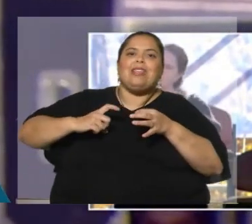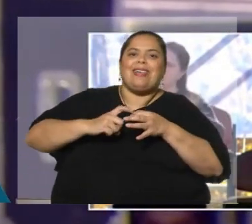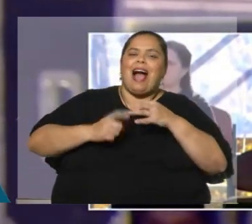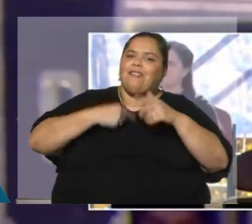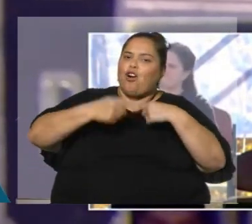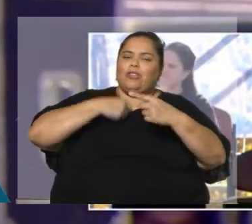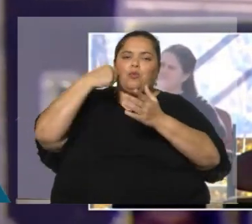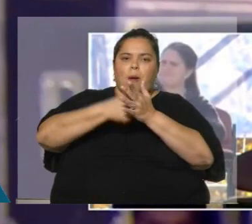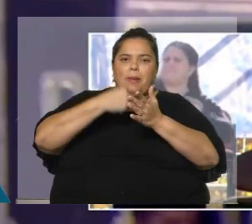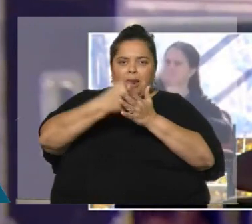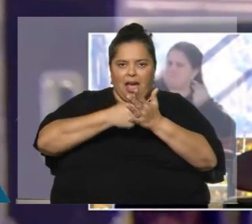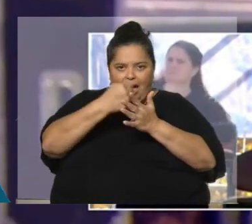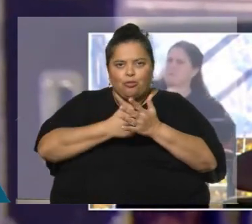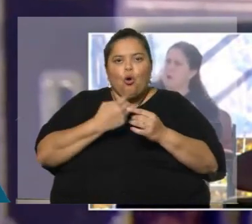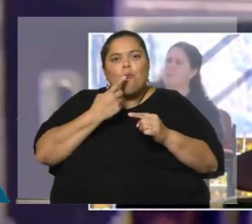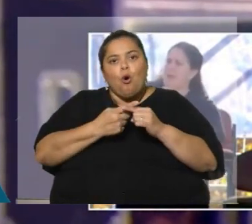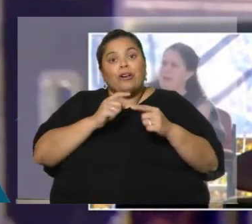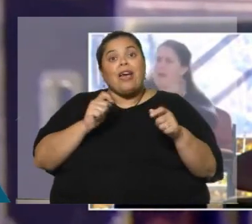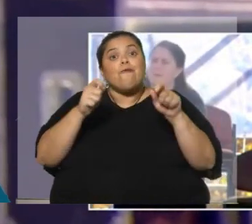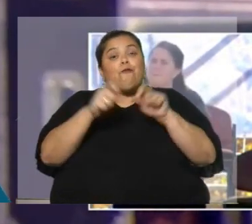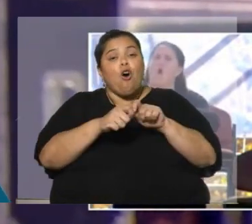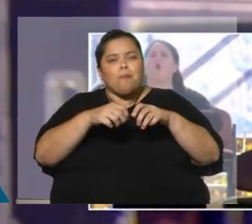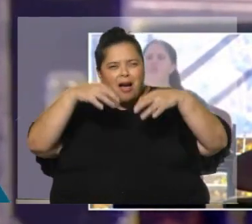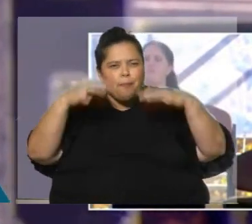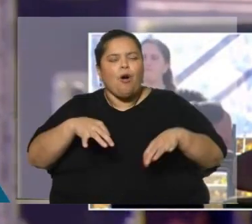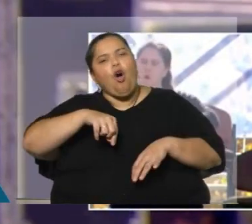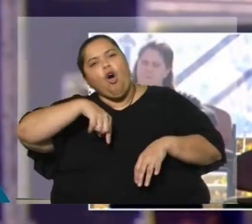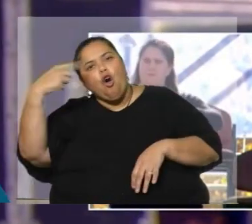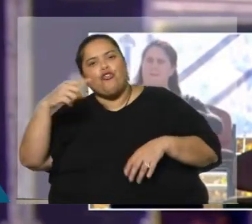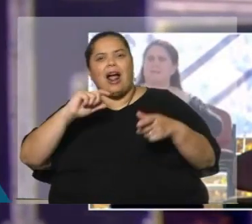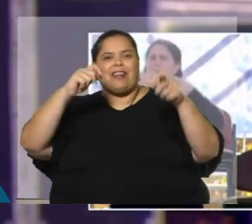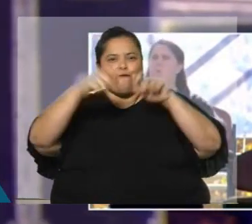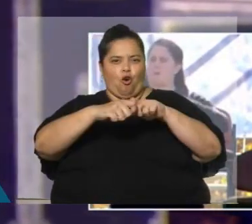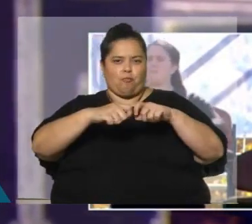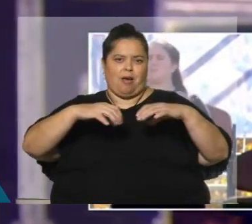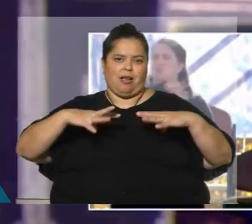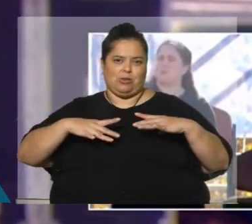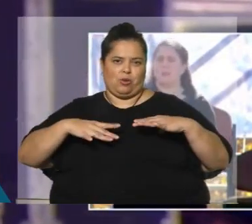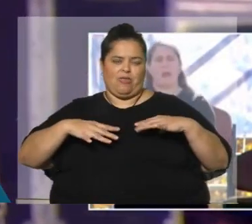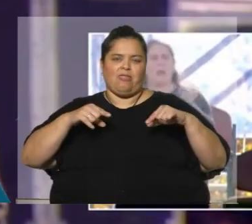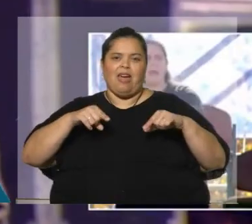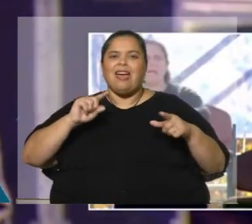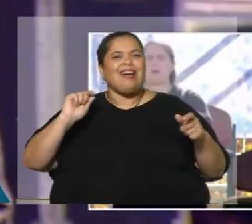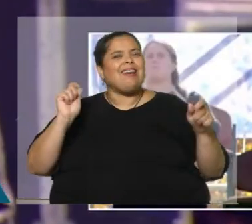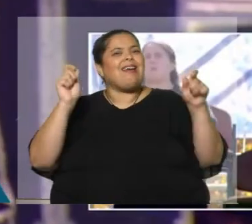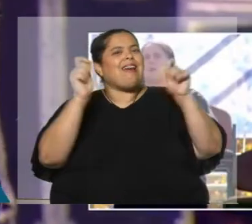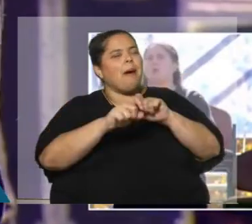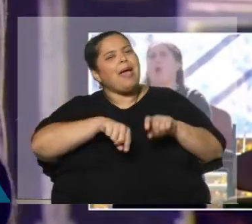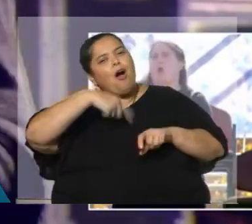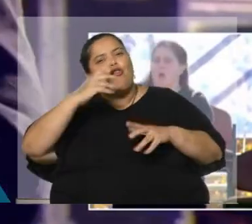pelea por una reforma alternativa de la seguridad social que cambie los tantos de la